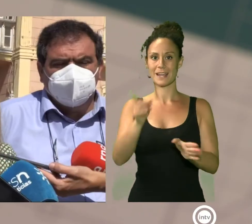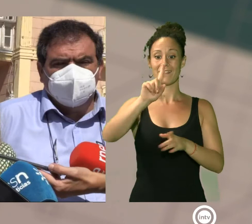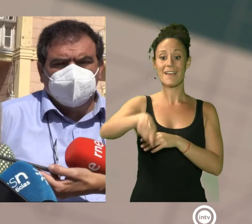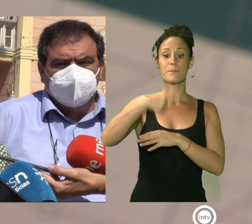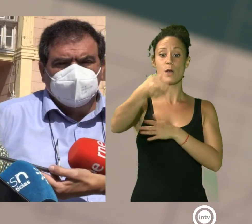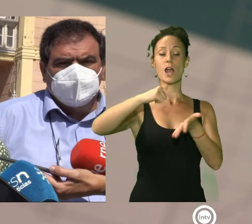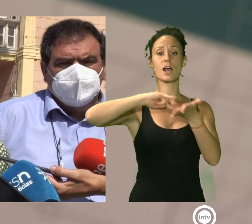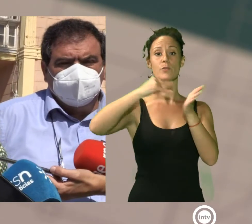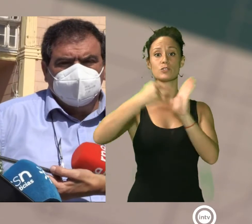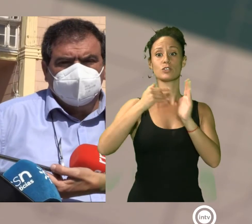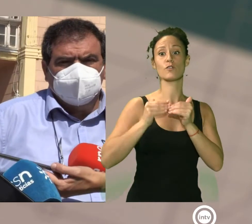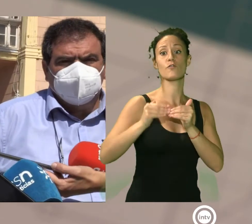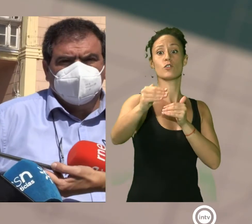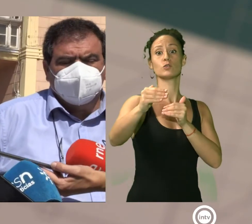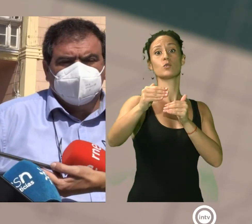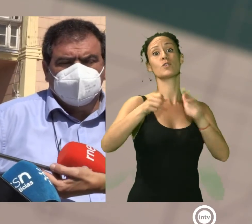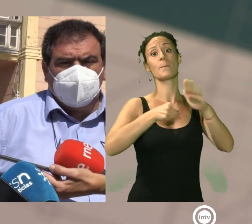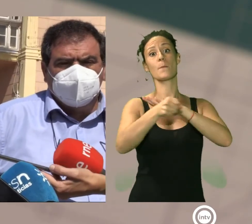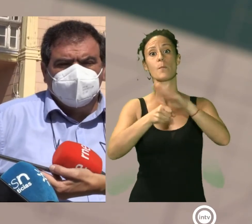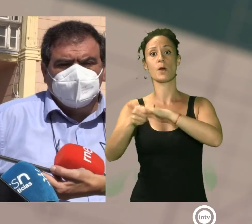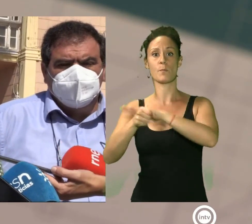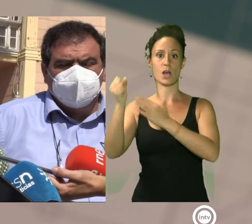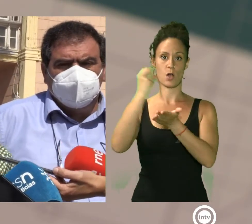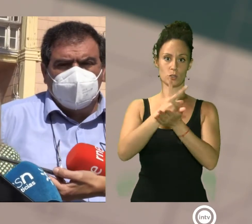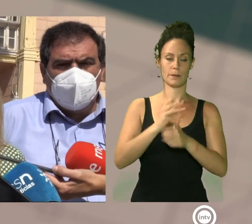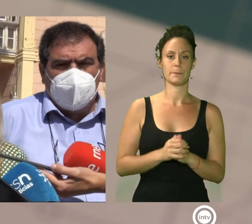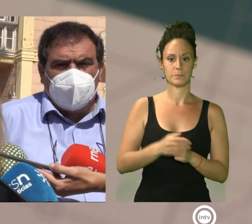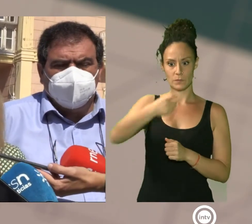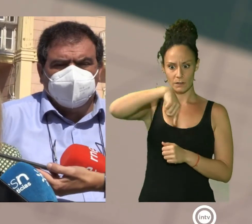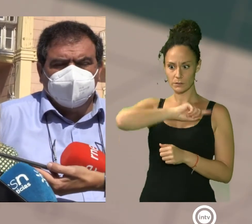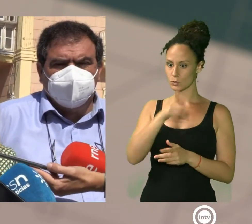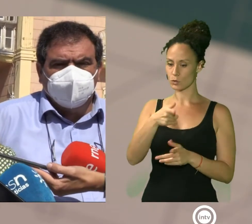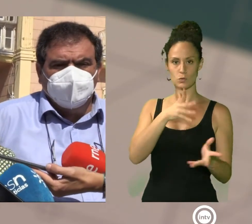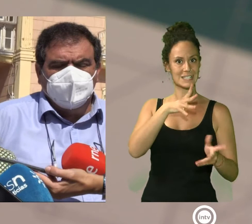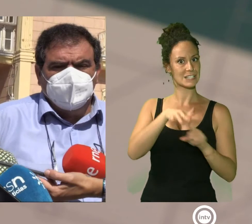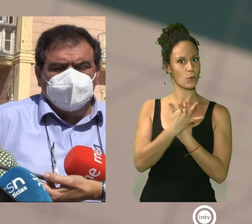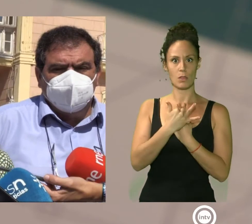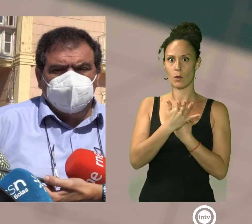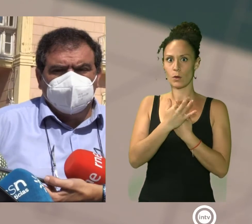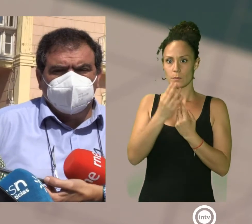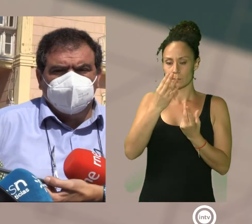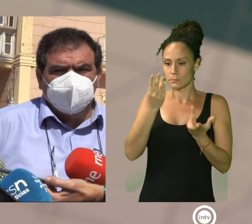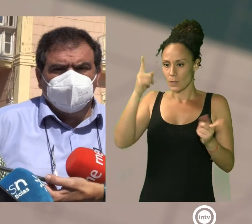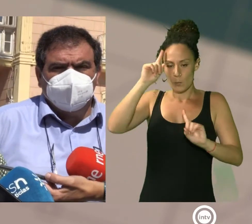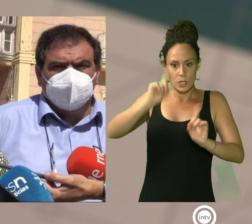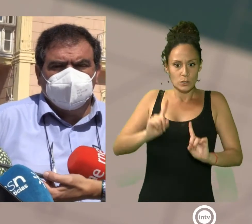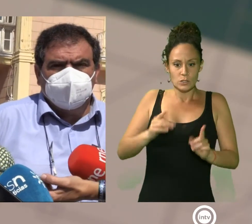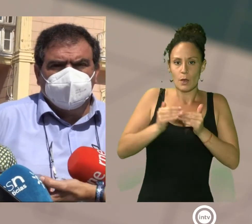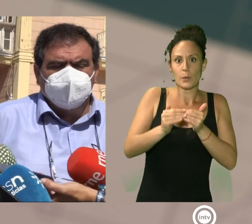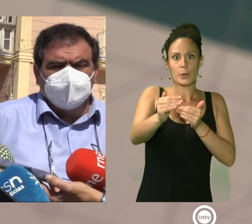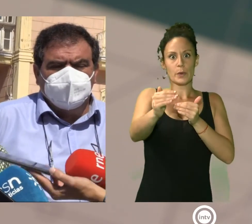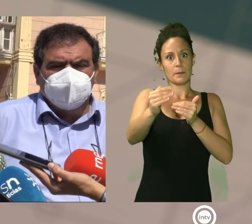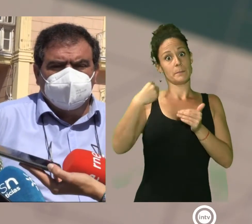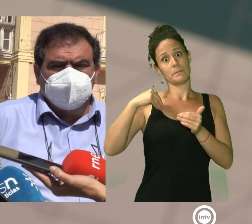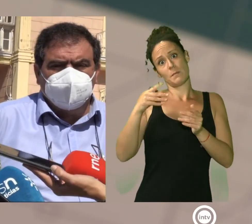Estamos en ese escenario de incertidumbre, si el cierre va a ser total. Eso ya son cuestiones que, permítanme, irán por el cauce